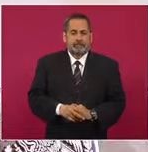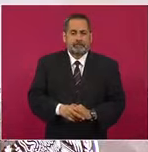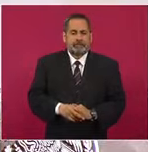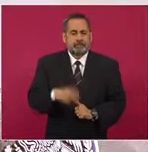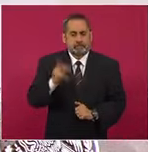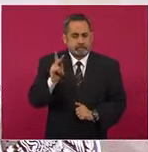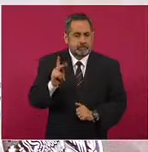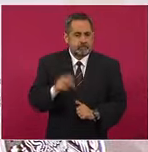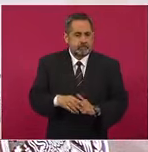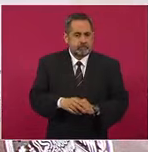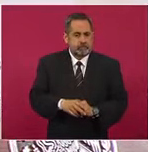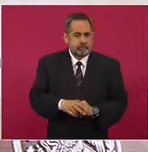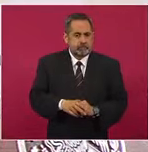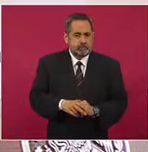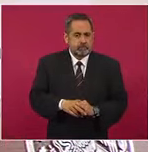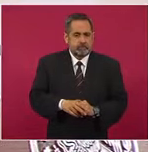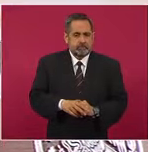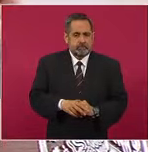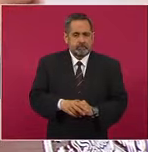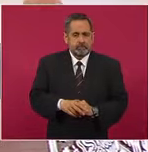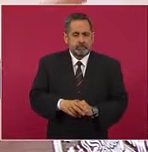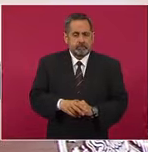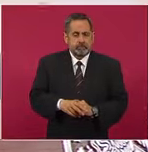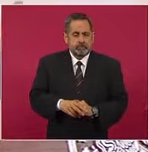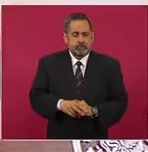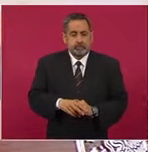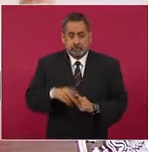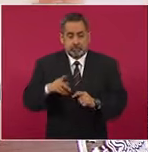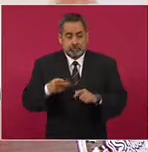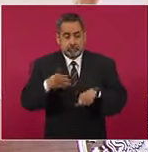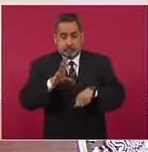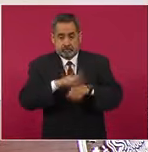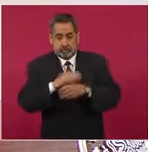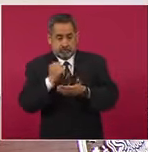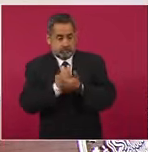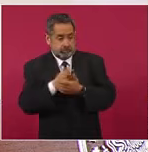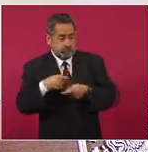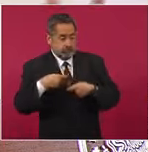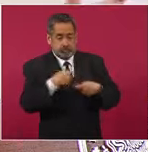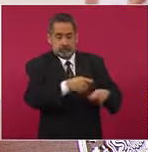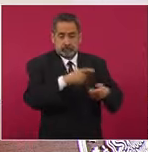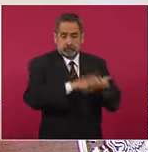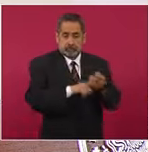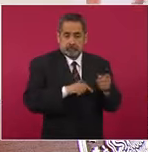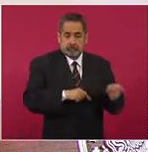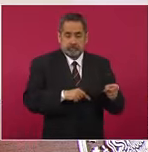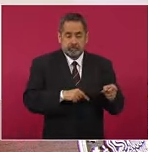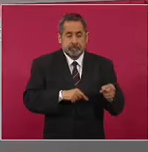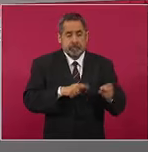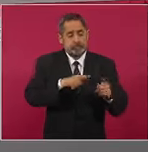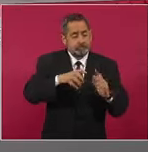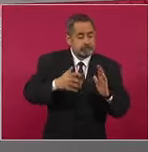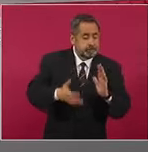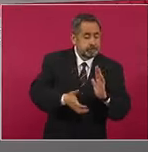pero le dieron la concesión, entonces se escarban,